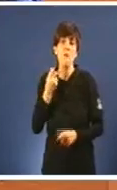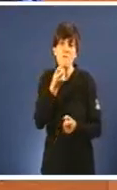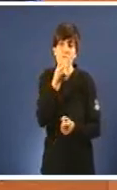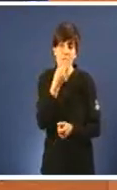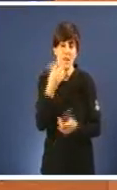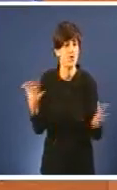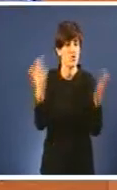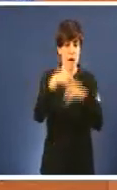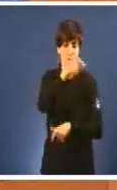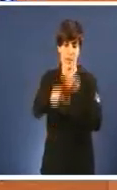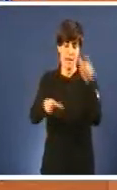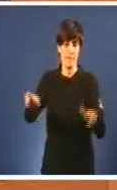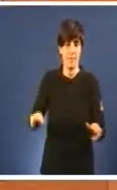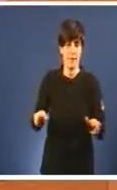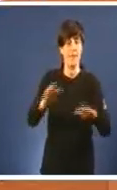señoría